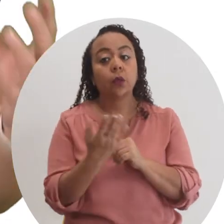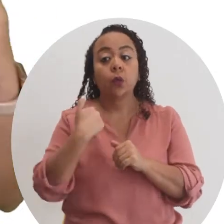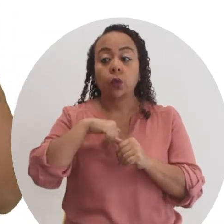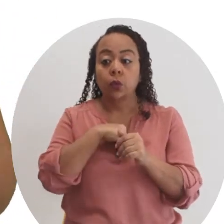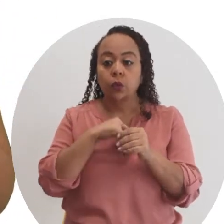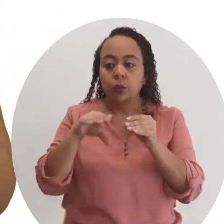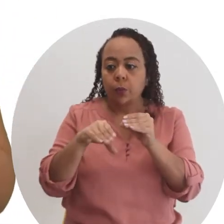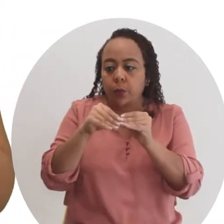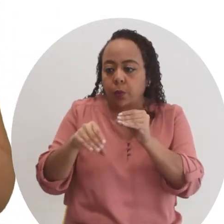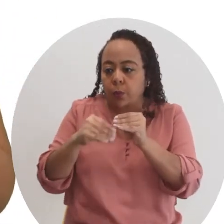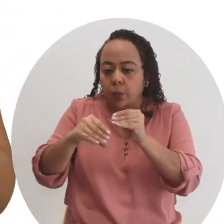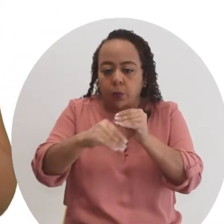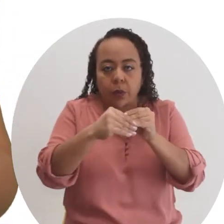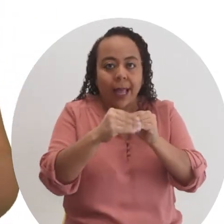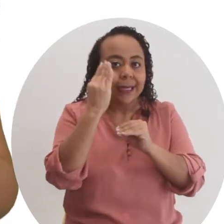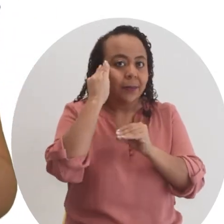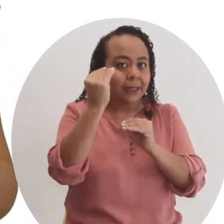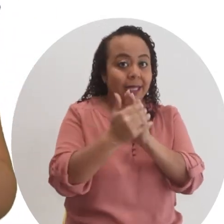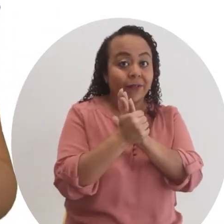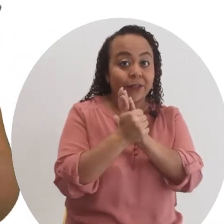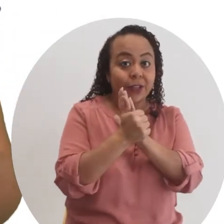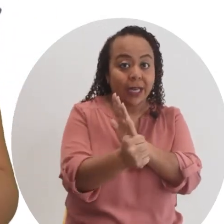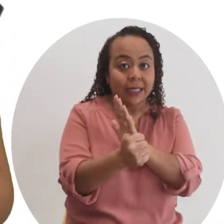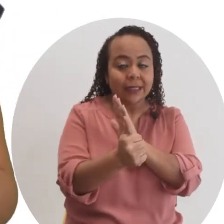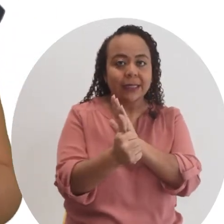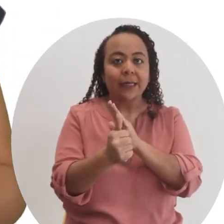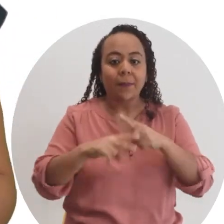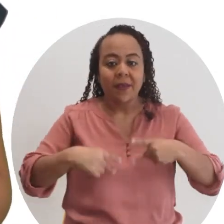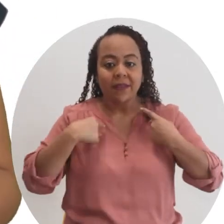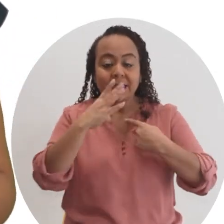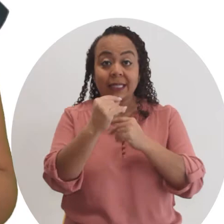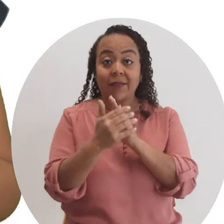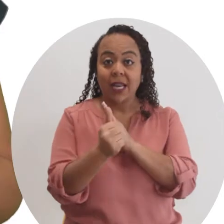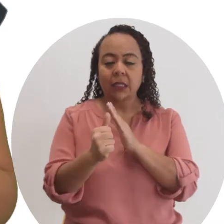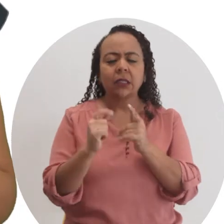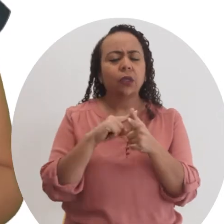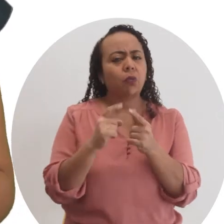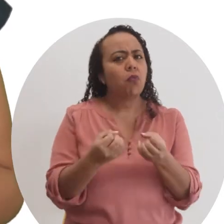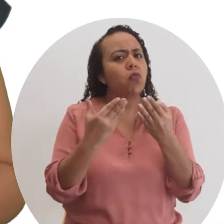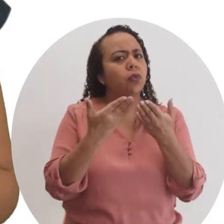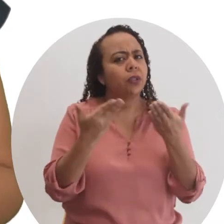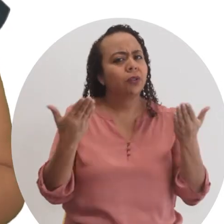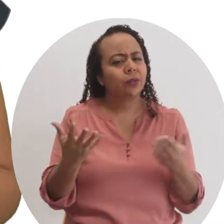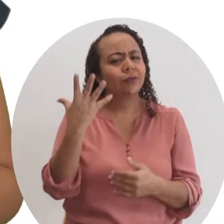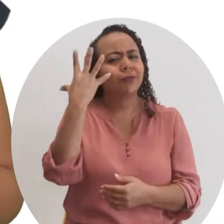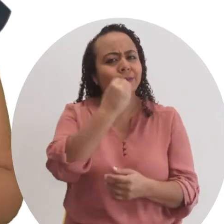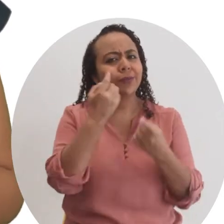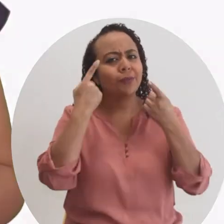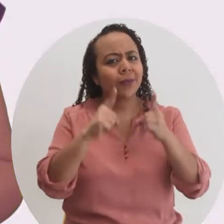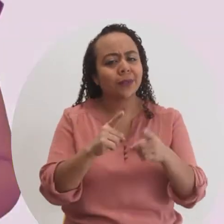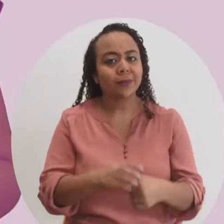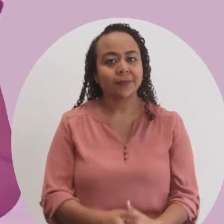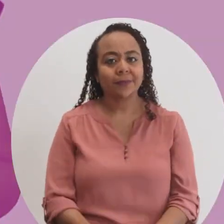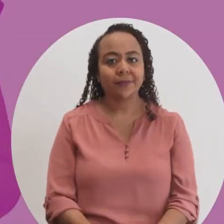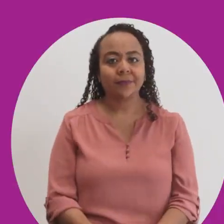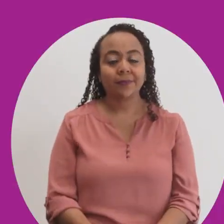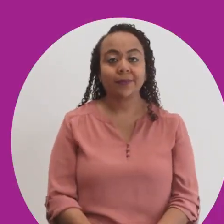Cuando juntamos esas experiencias, fortalezas, vivencias y habilidades, cosas maravillosas pueden ocurrir.